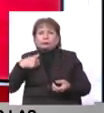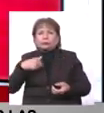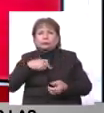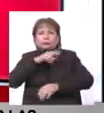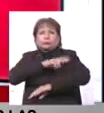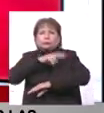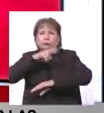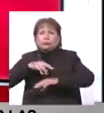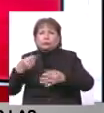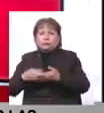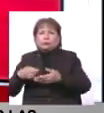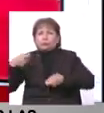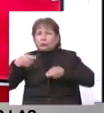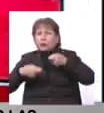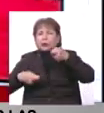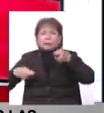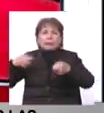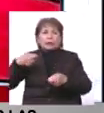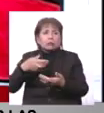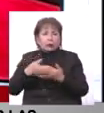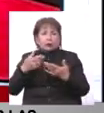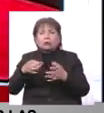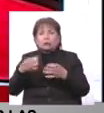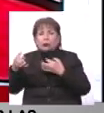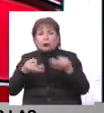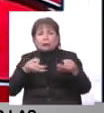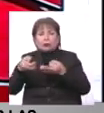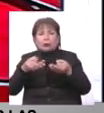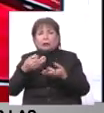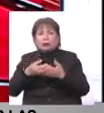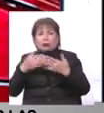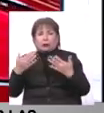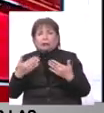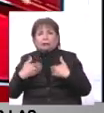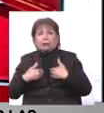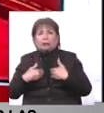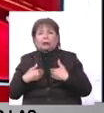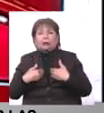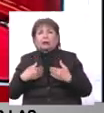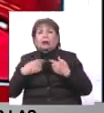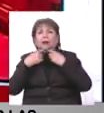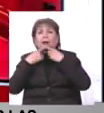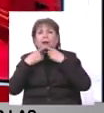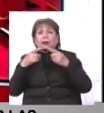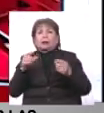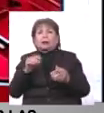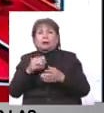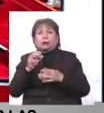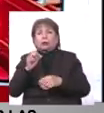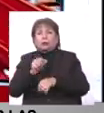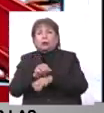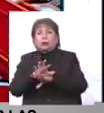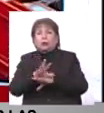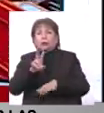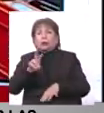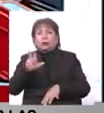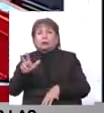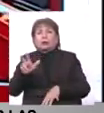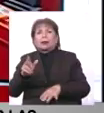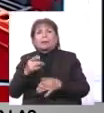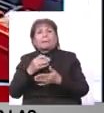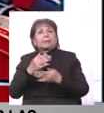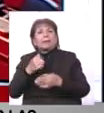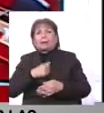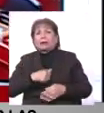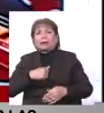regiones va a haber inversión y esta recesión económica que ya está, lo anuncié desde julio del 2023, pero que